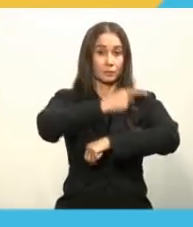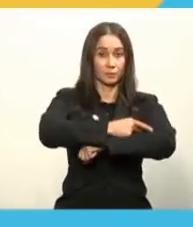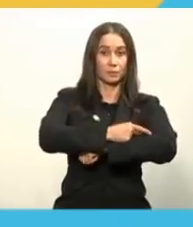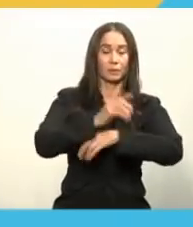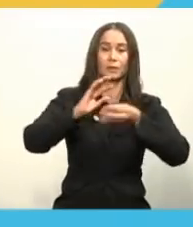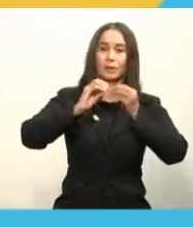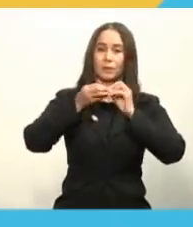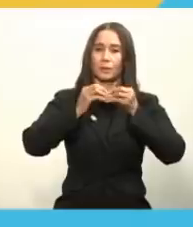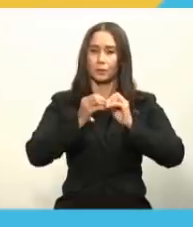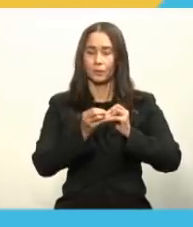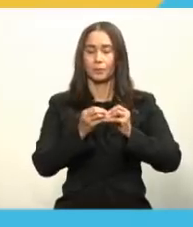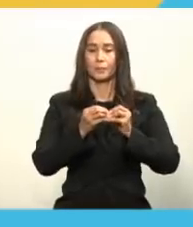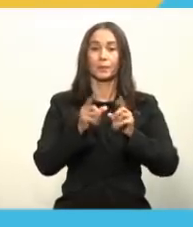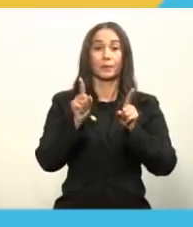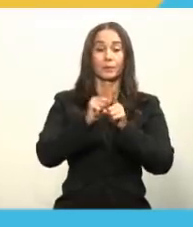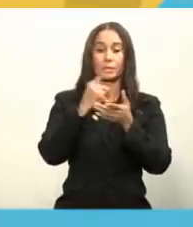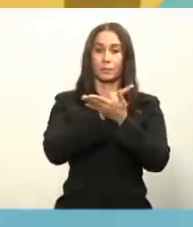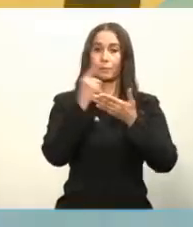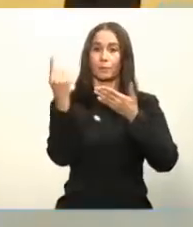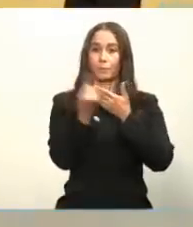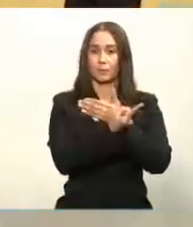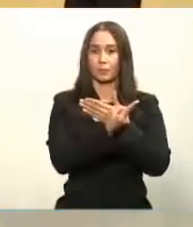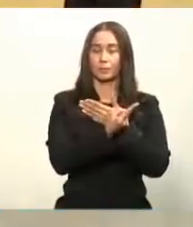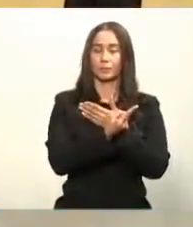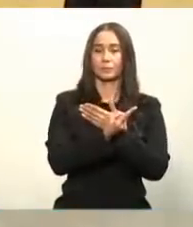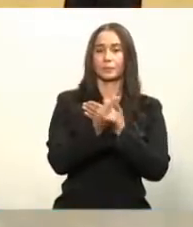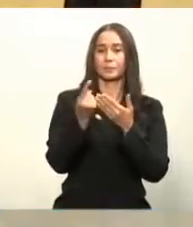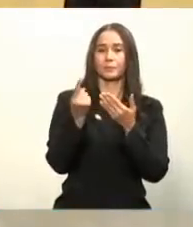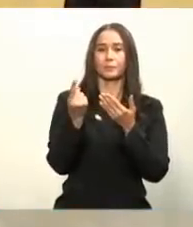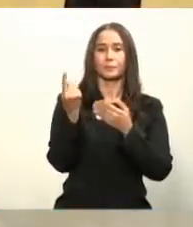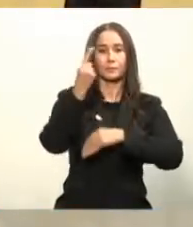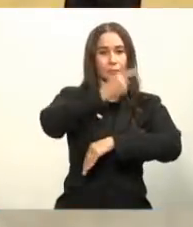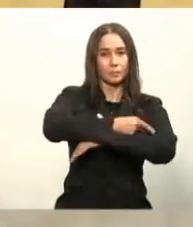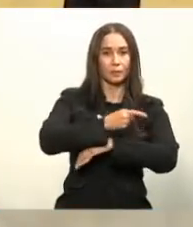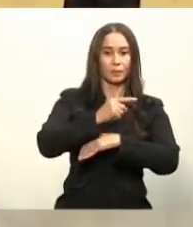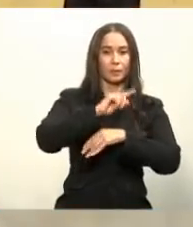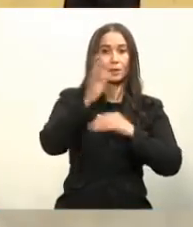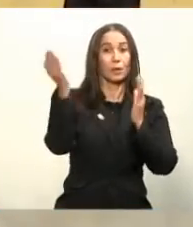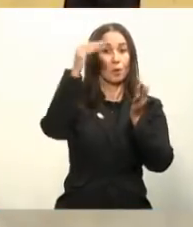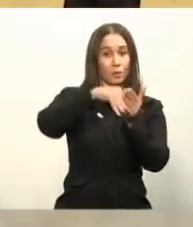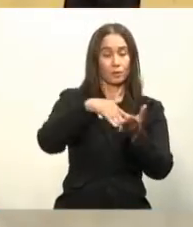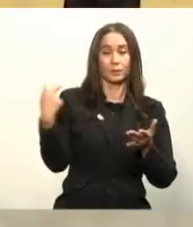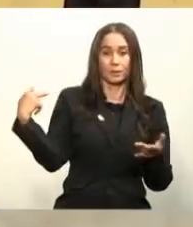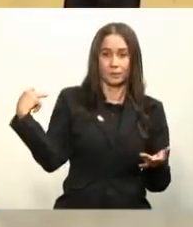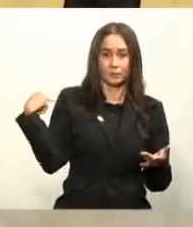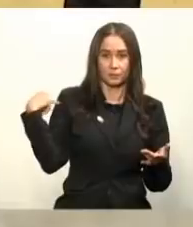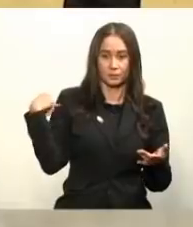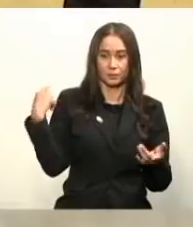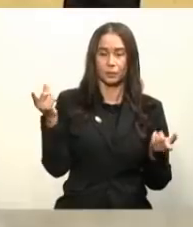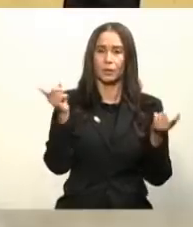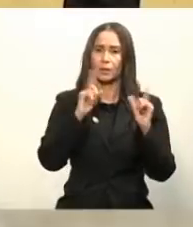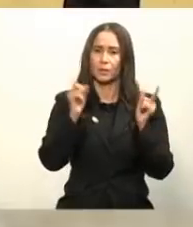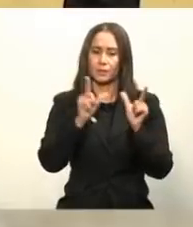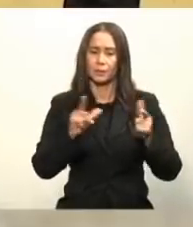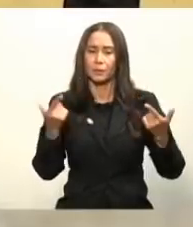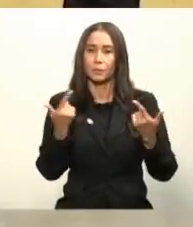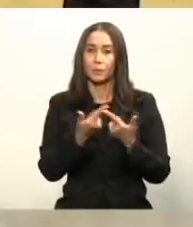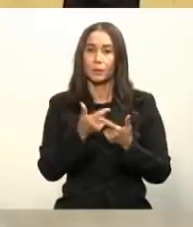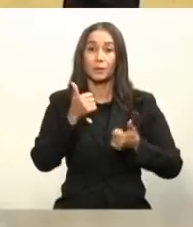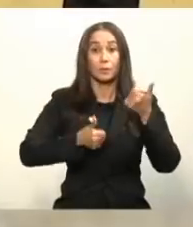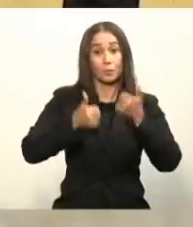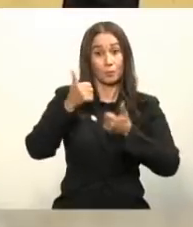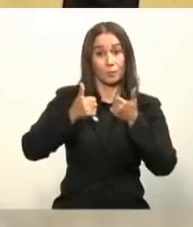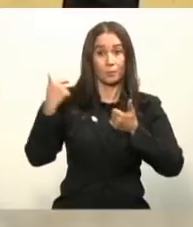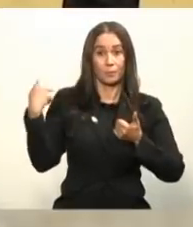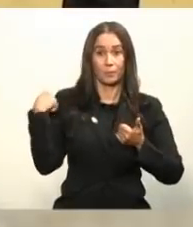y la próxima fecha de la próxima dosis, cuando le toca, en el lugar que le toca, el tipo de vacuna que